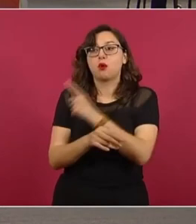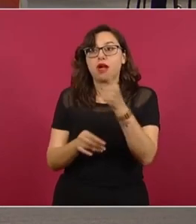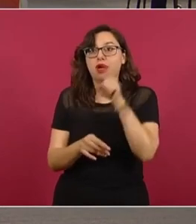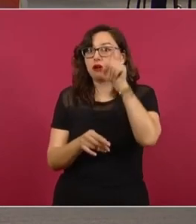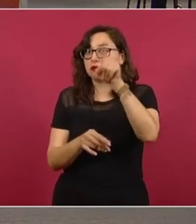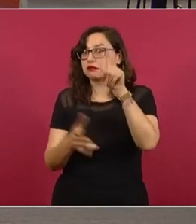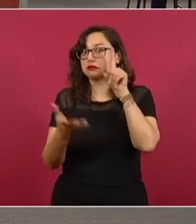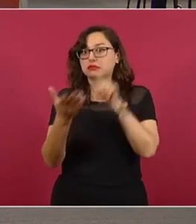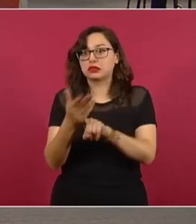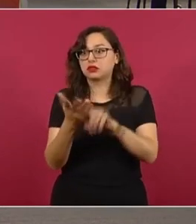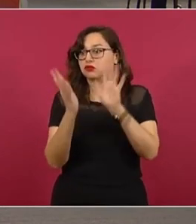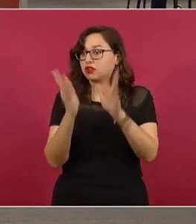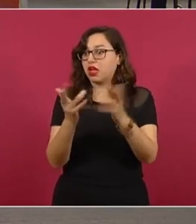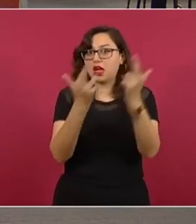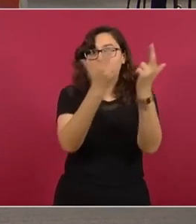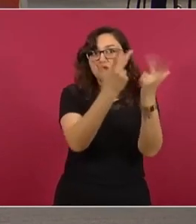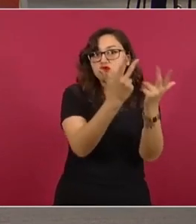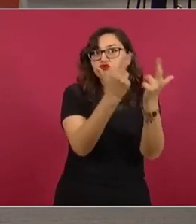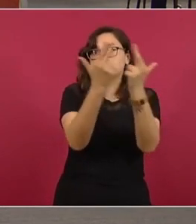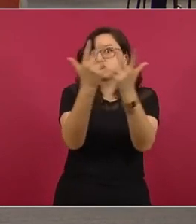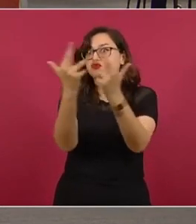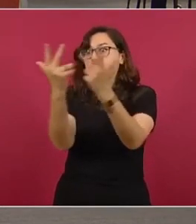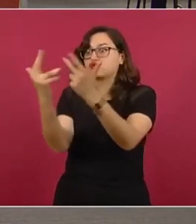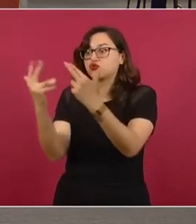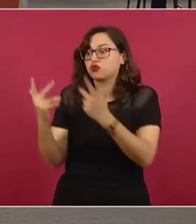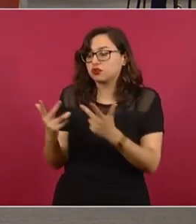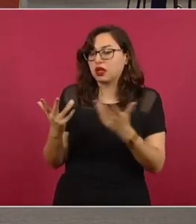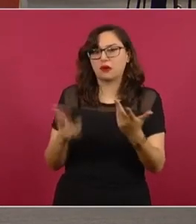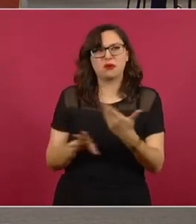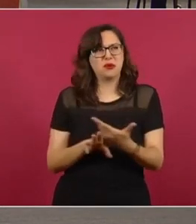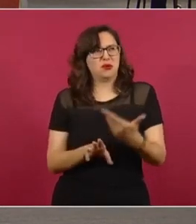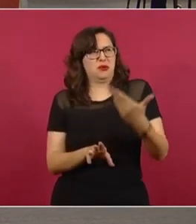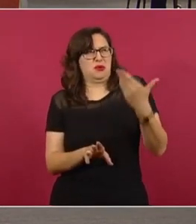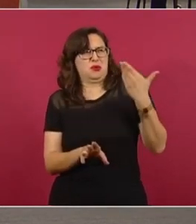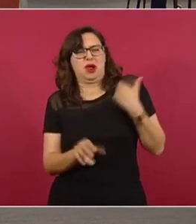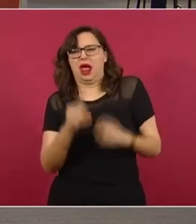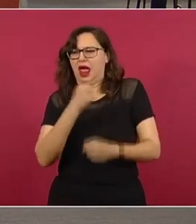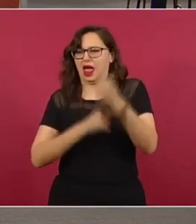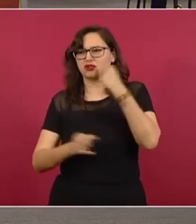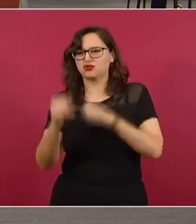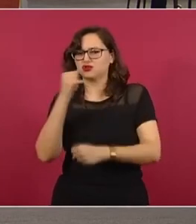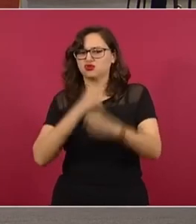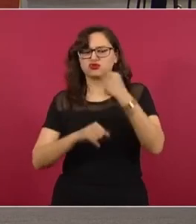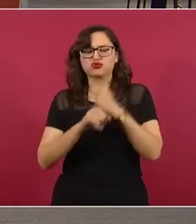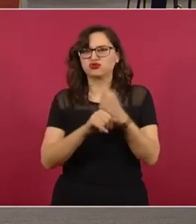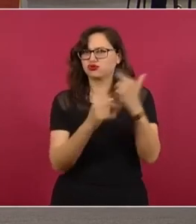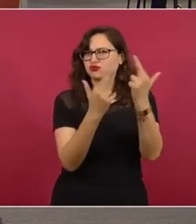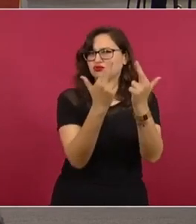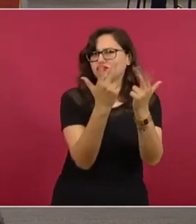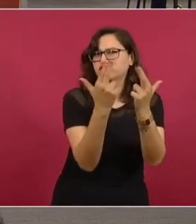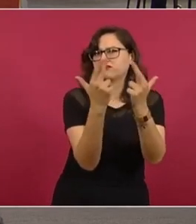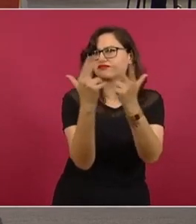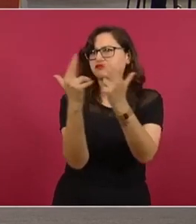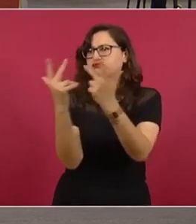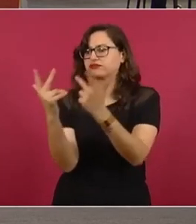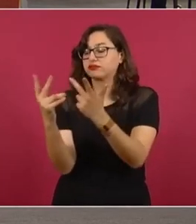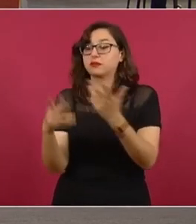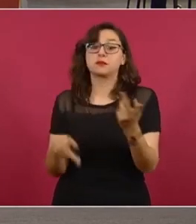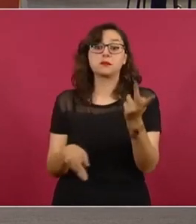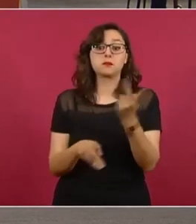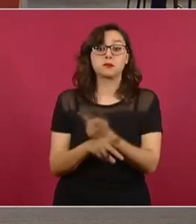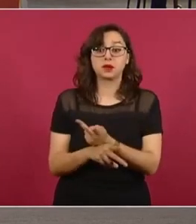mismas que surgieron inmediatamente después de su construcción. La presa Palo Blanco fue edificada sin